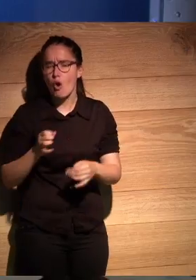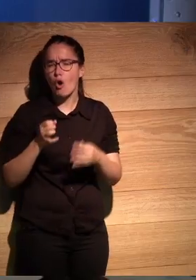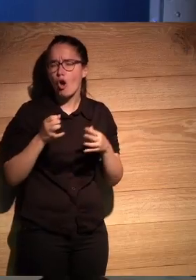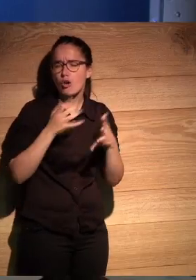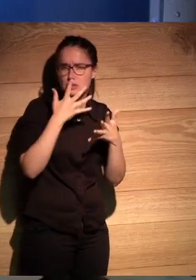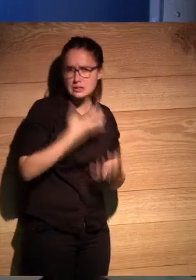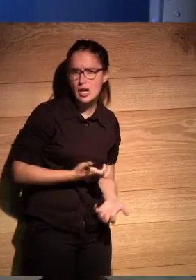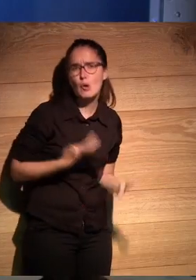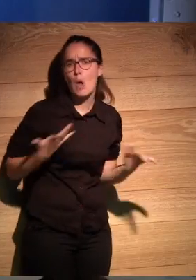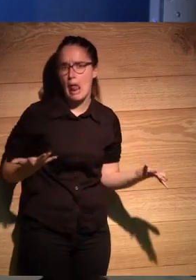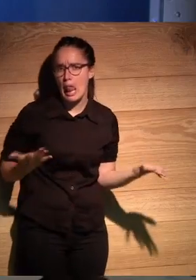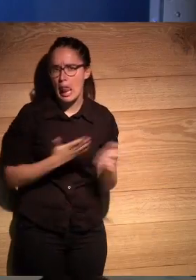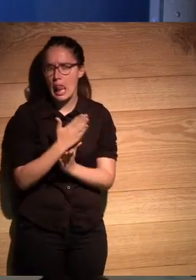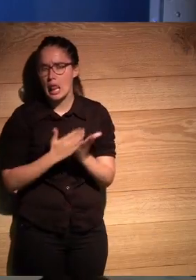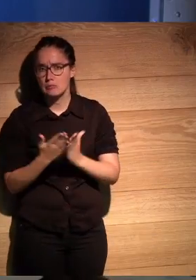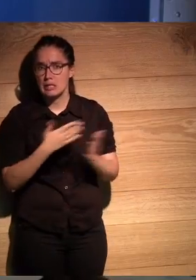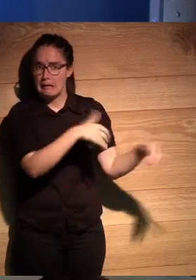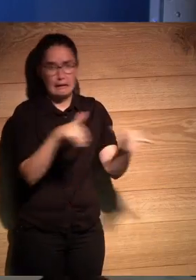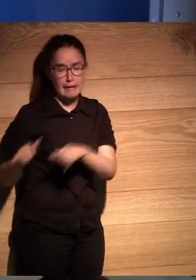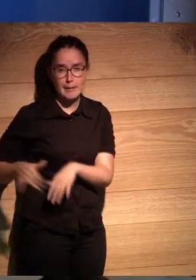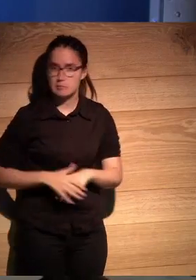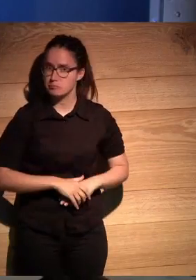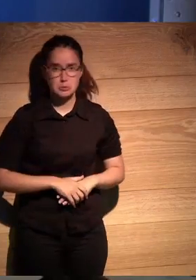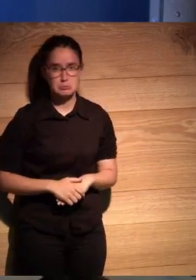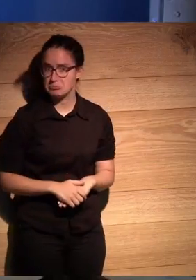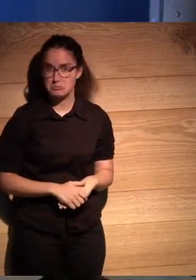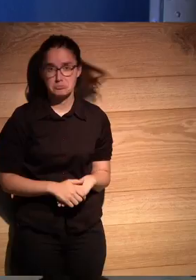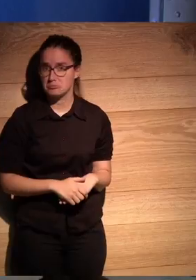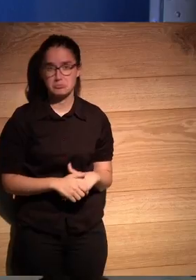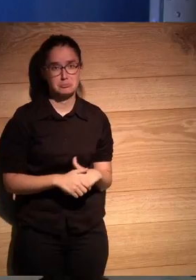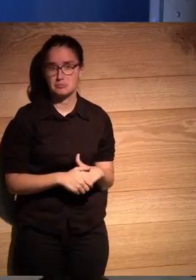trágico no ninguno de los dos ninguno de los dos no no no